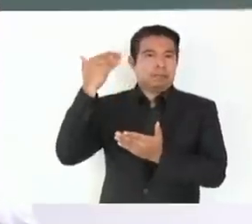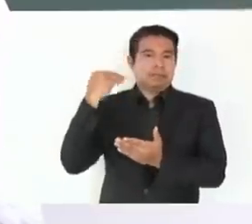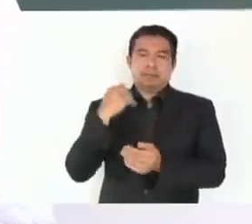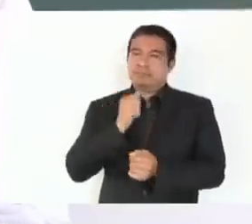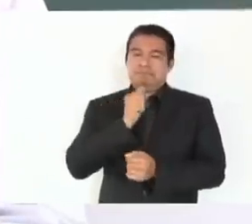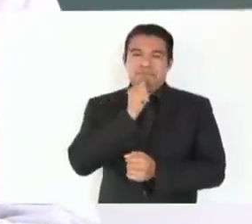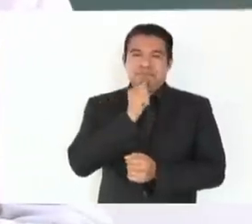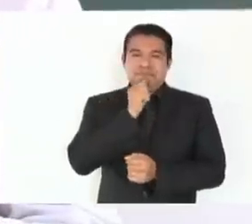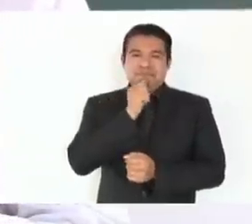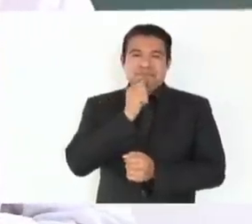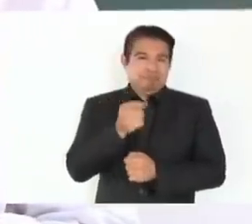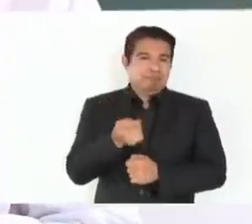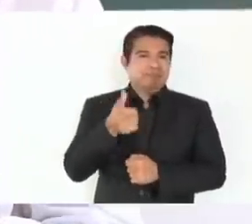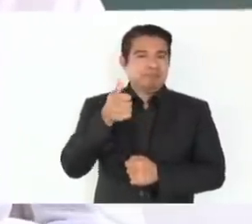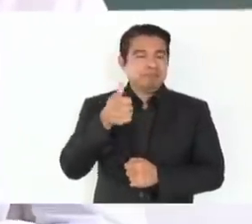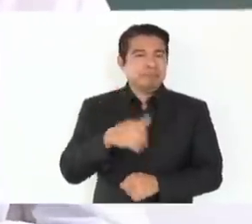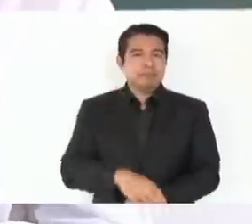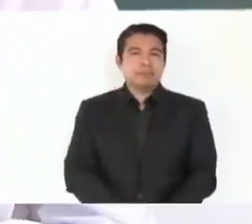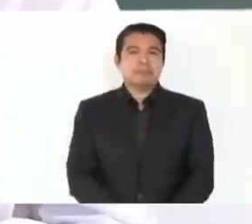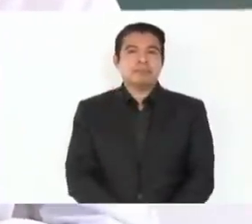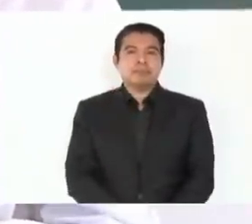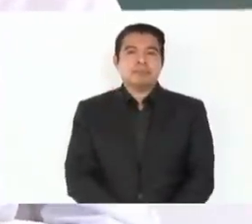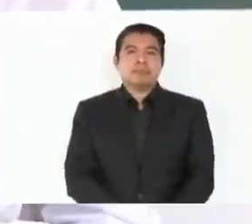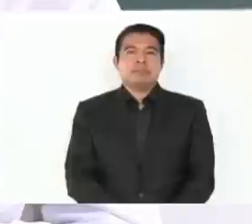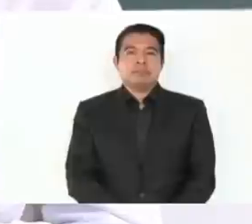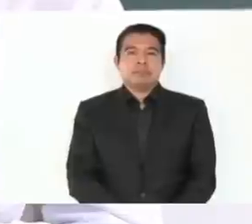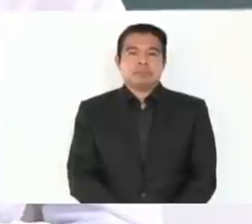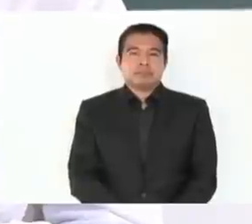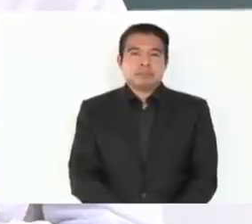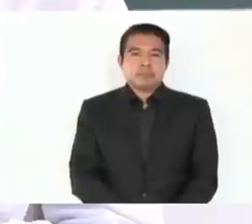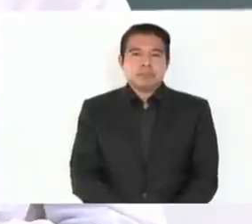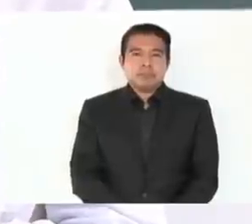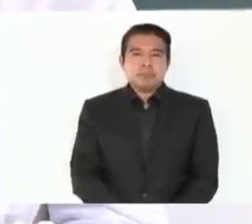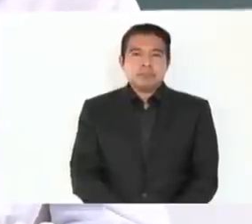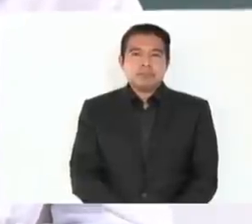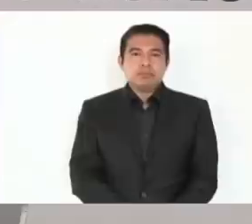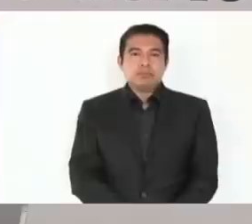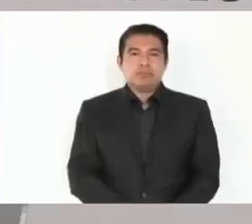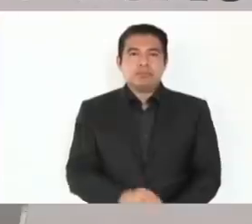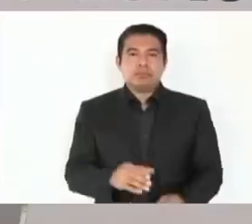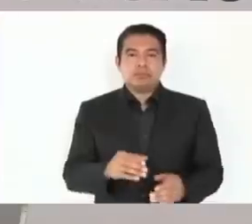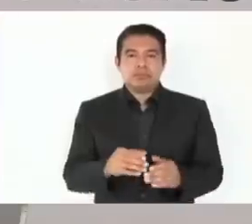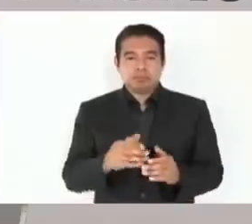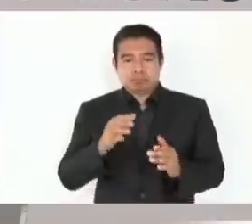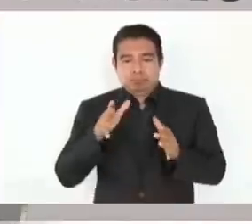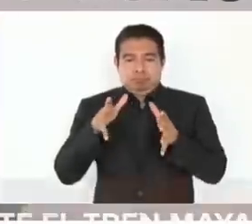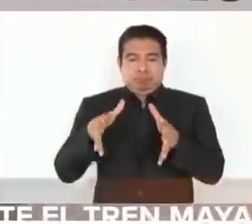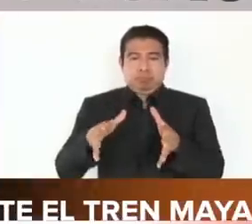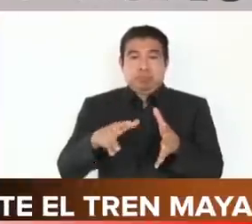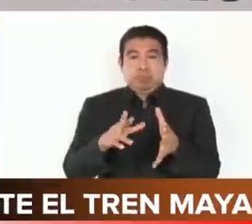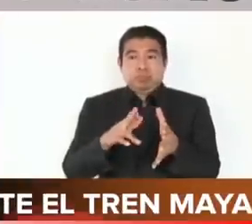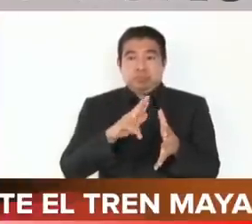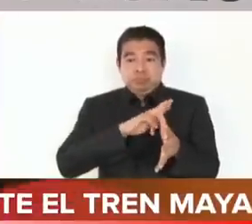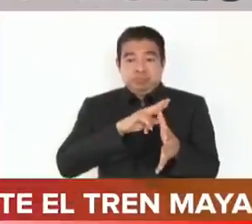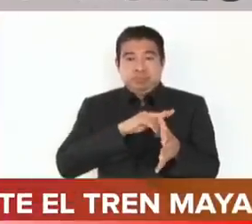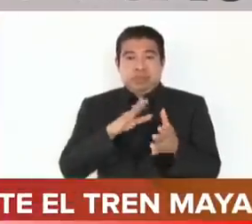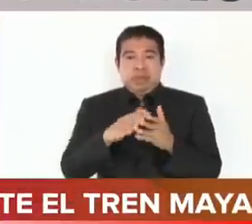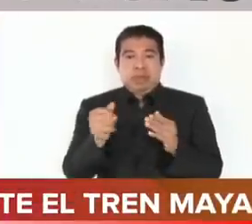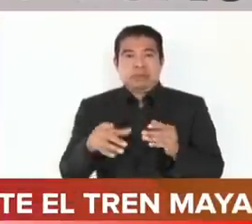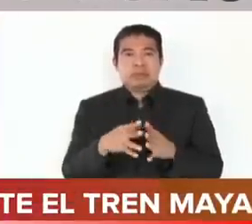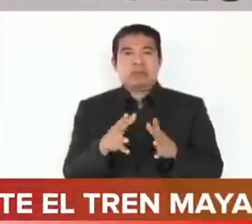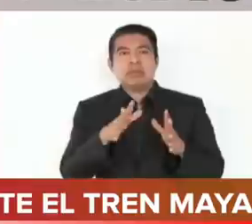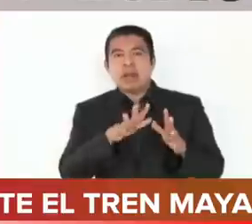Si dejaron sin privatizar el tren